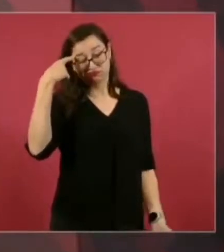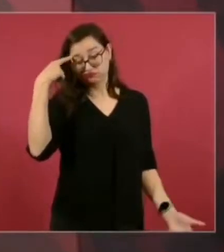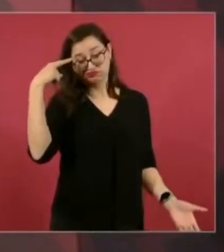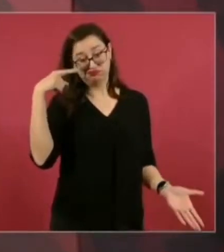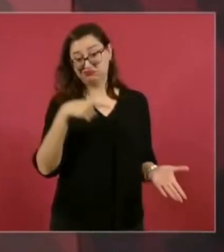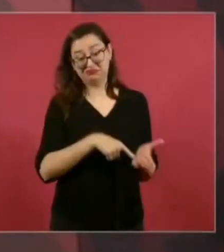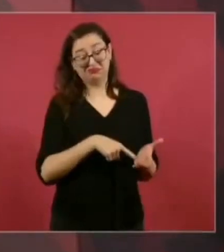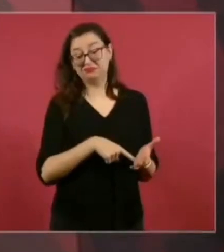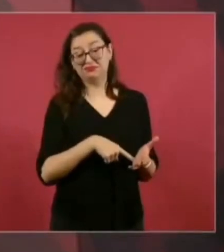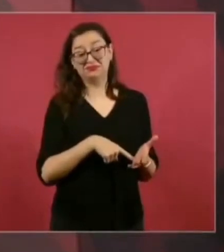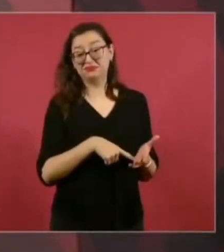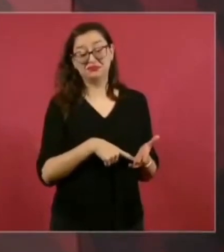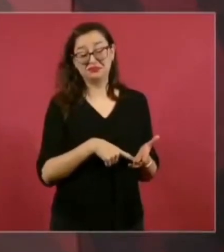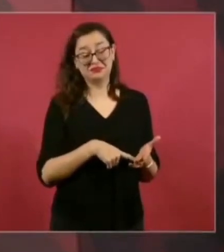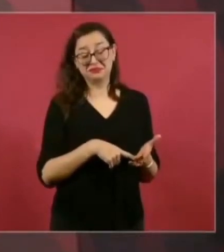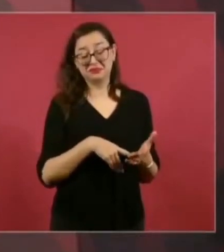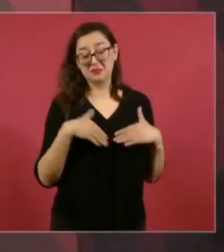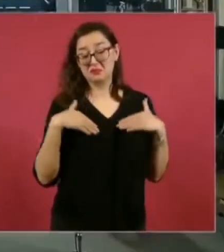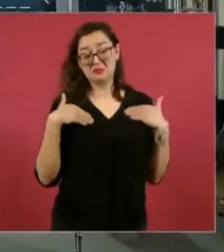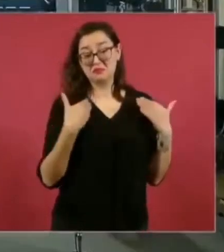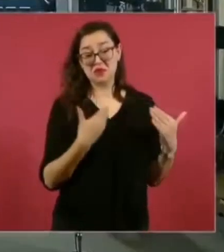han perdido mucha credibilidad.